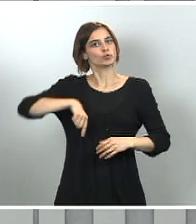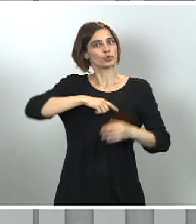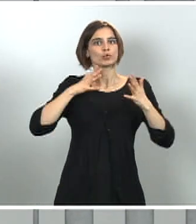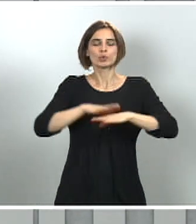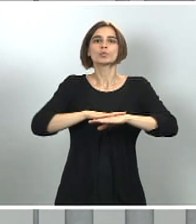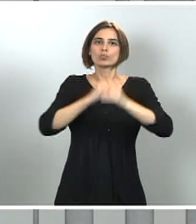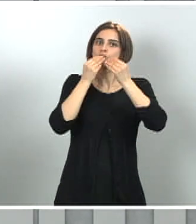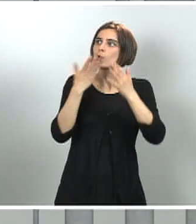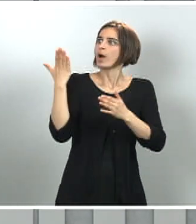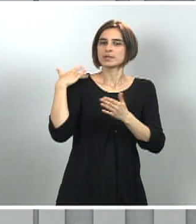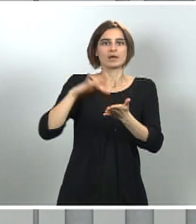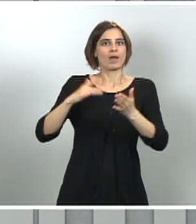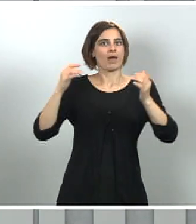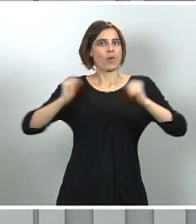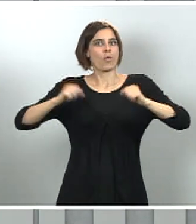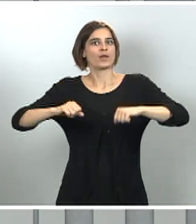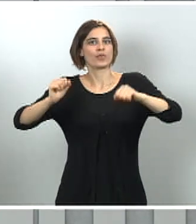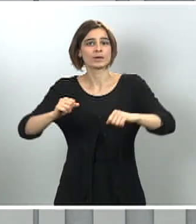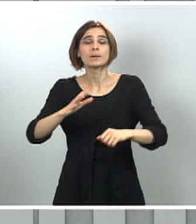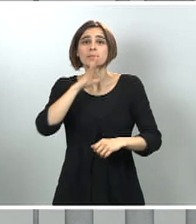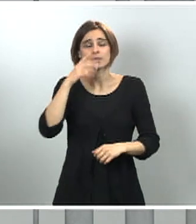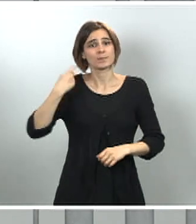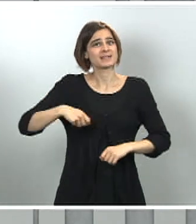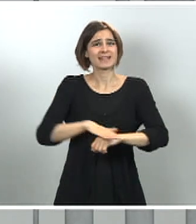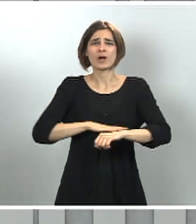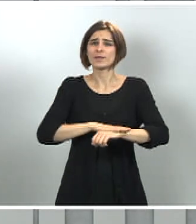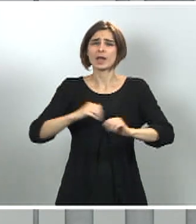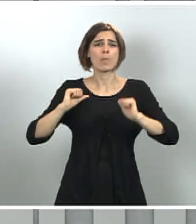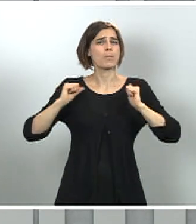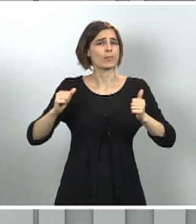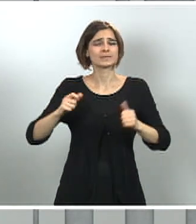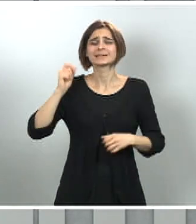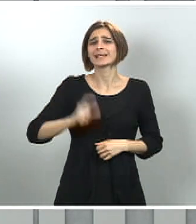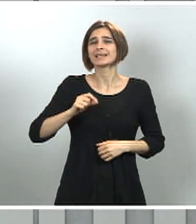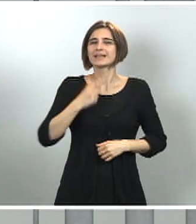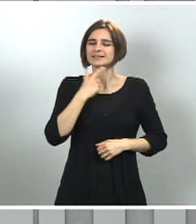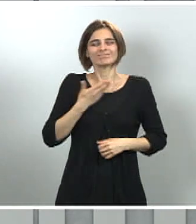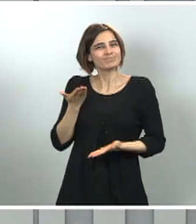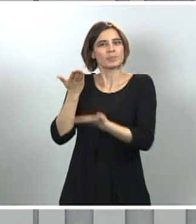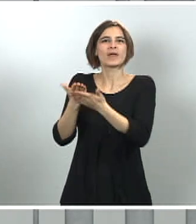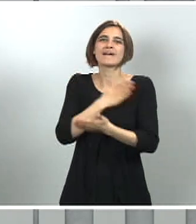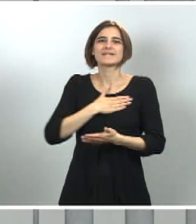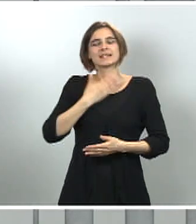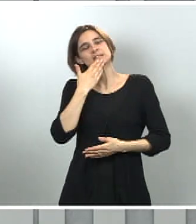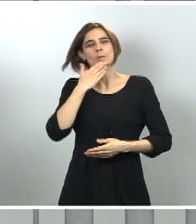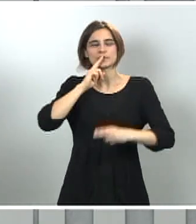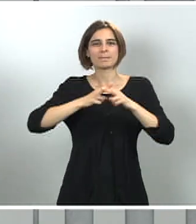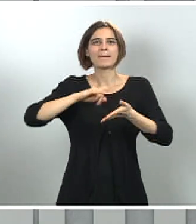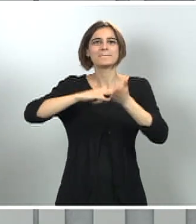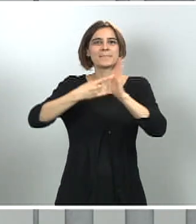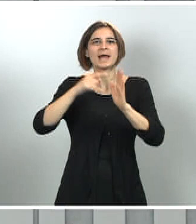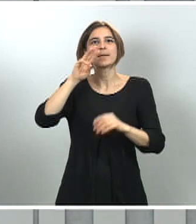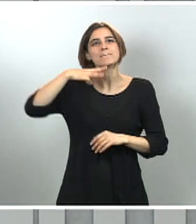la necesidad de poner en marcha una suerte de Plan Marshall, un fondo para la reconstrucción europea